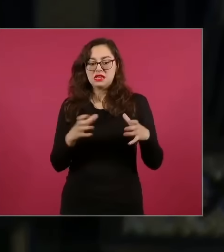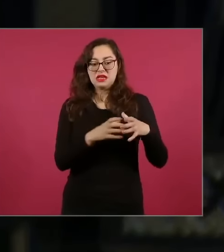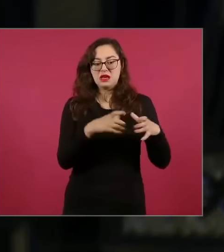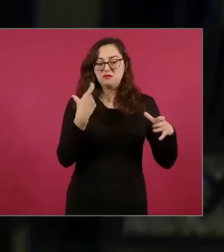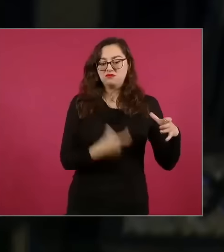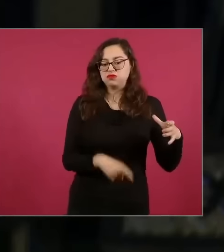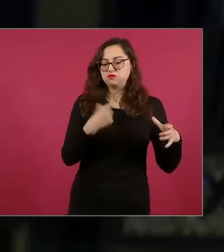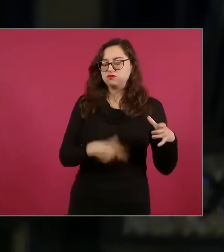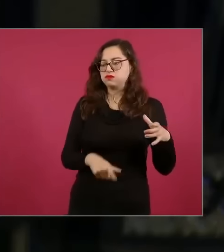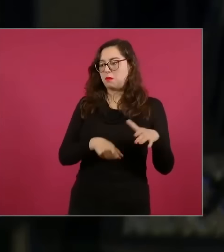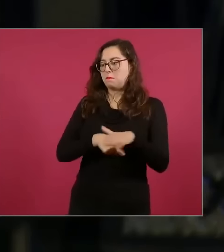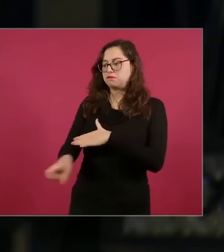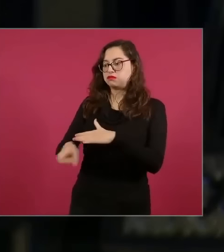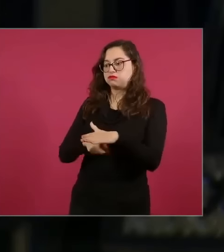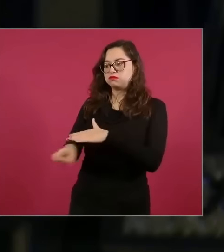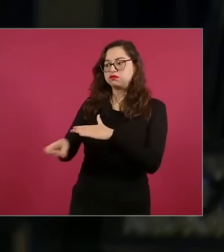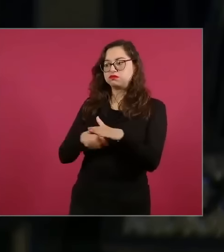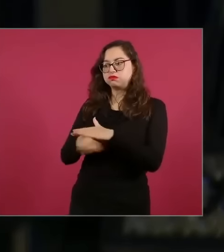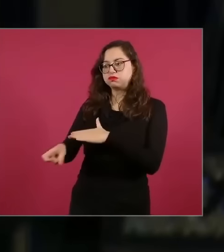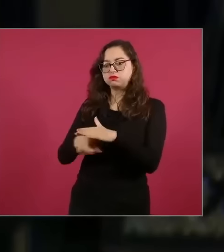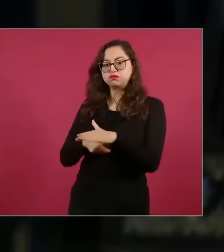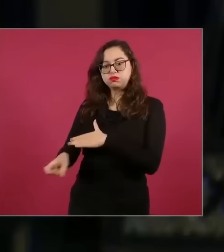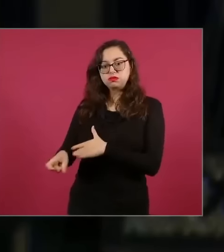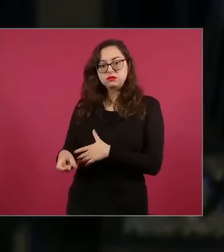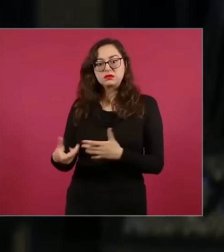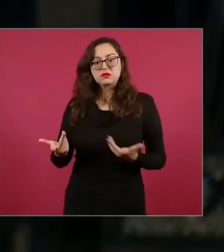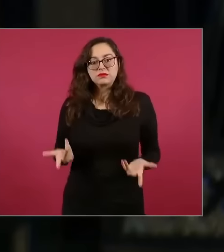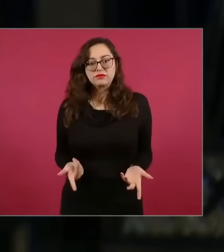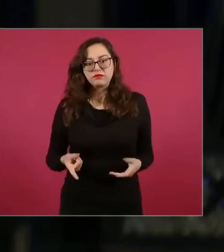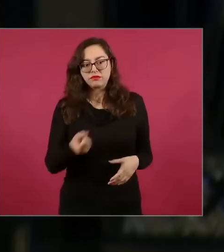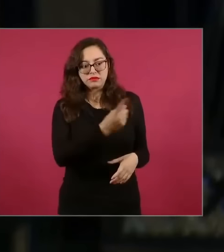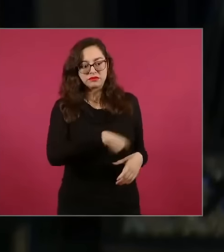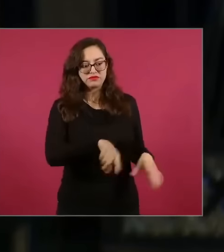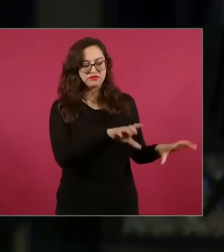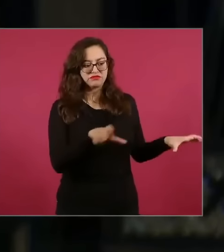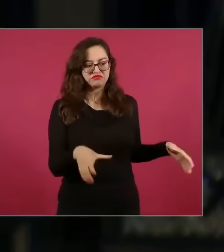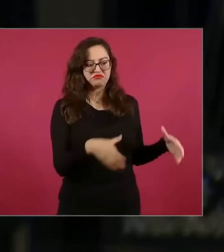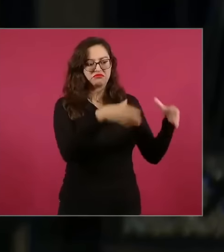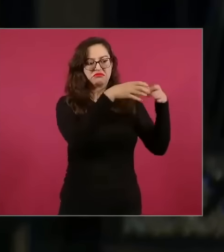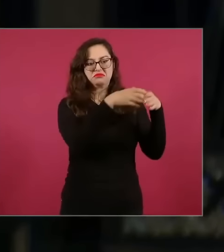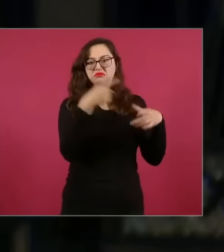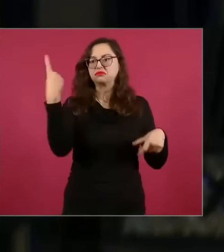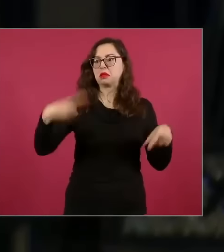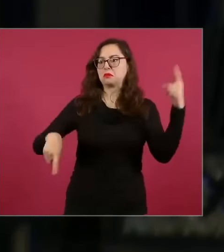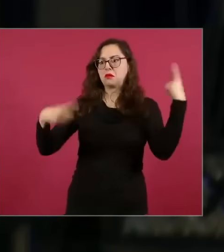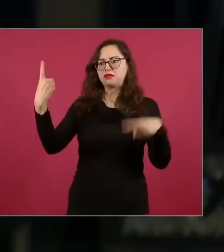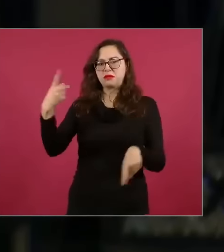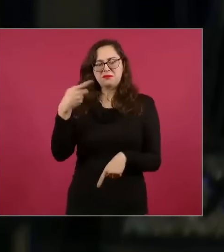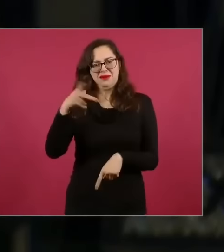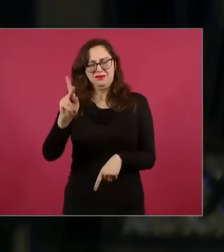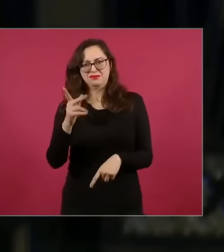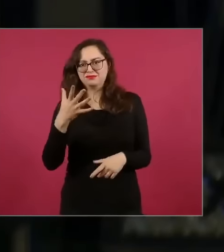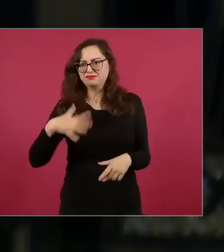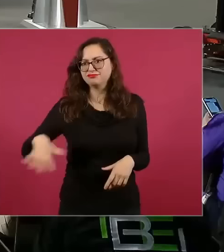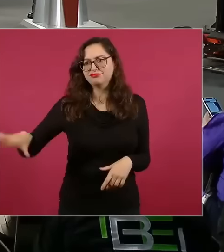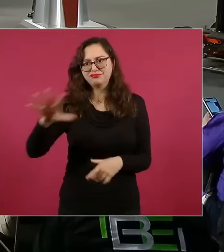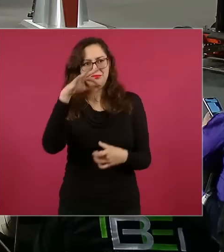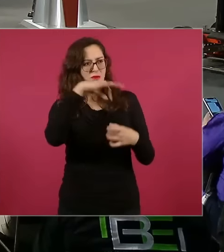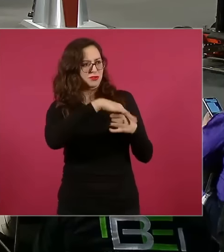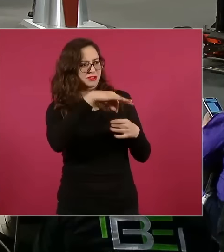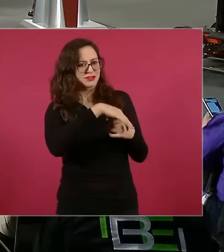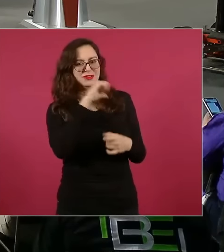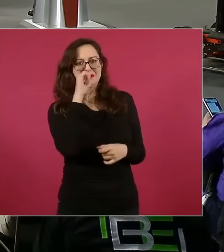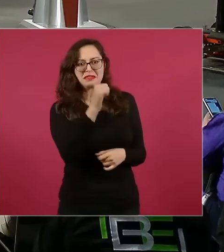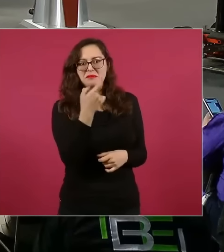económico que es un poder fáctico que nadie lo eligió para gobernar sobre nuestras vidas y sin embargo tiene todavía